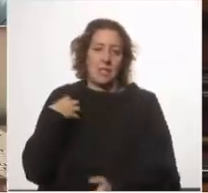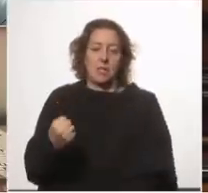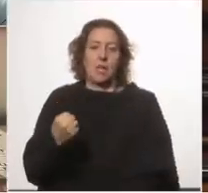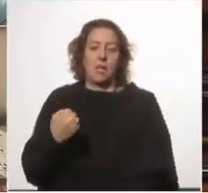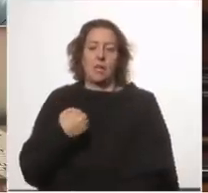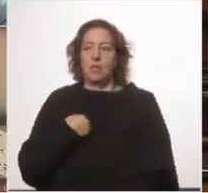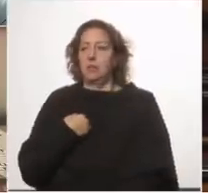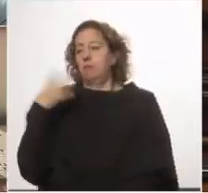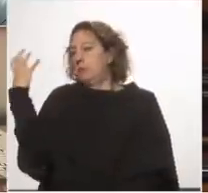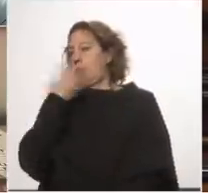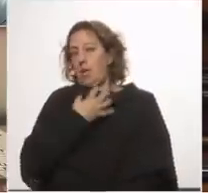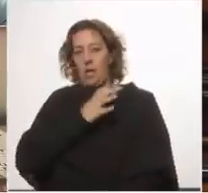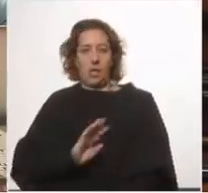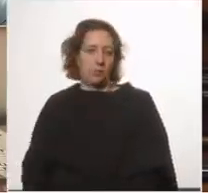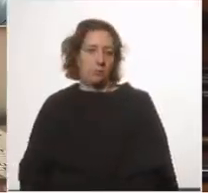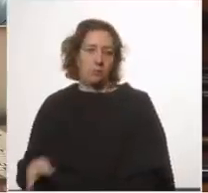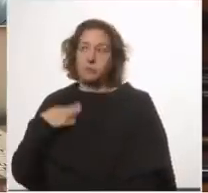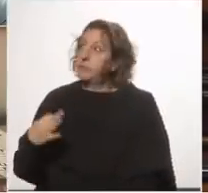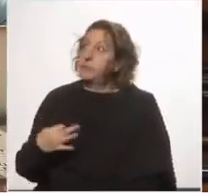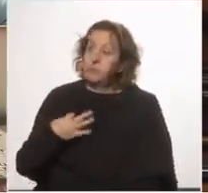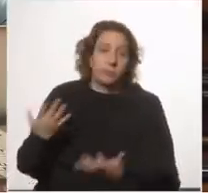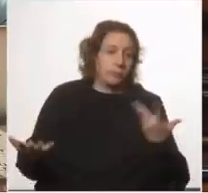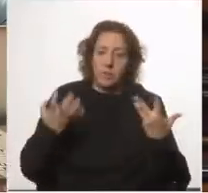sintetiza en tragedia, vivimos una tragedia.